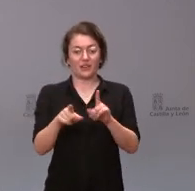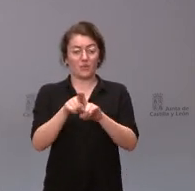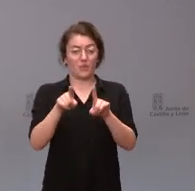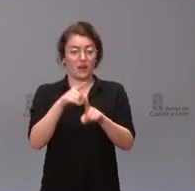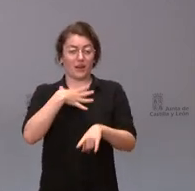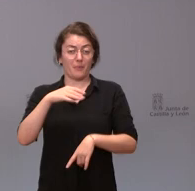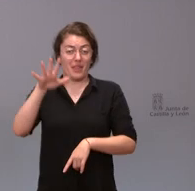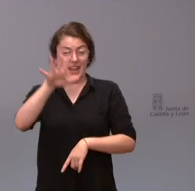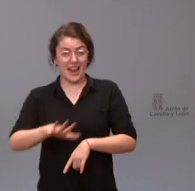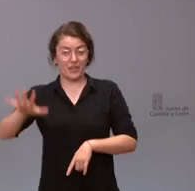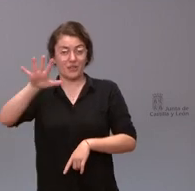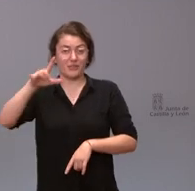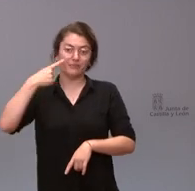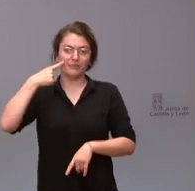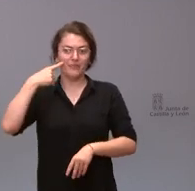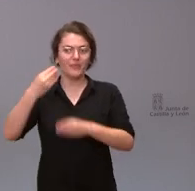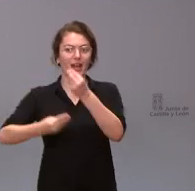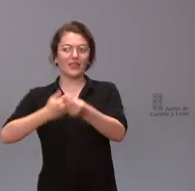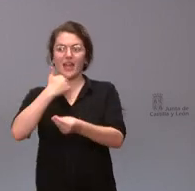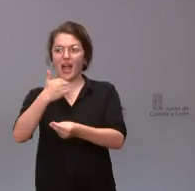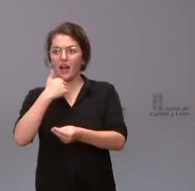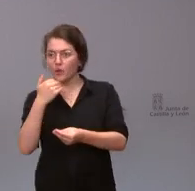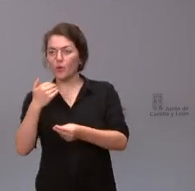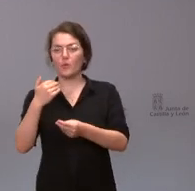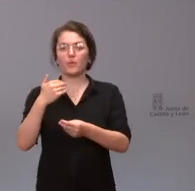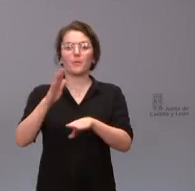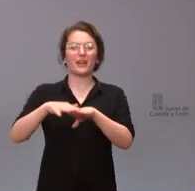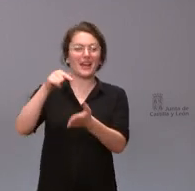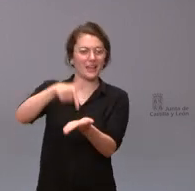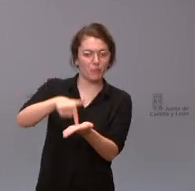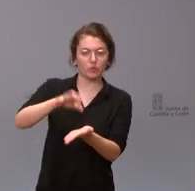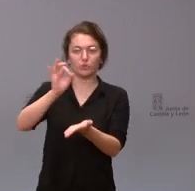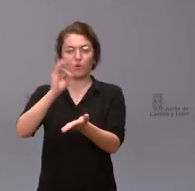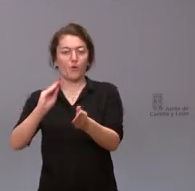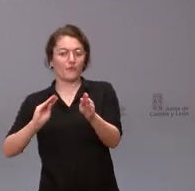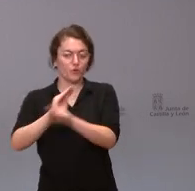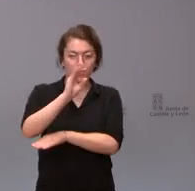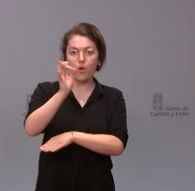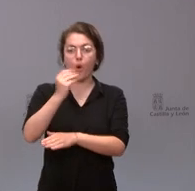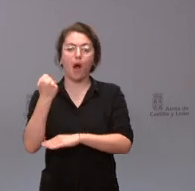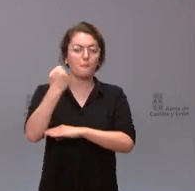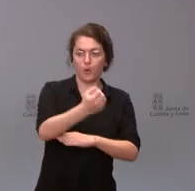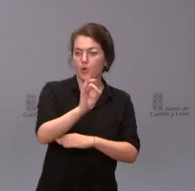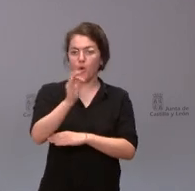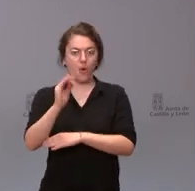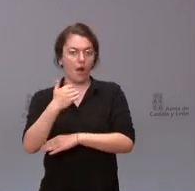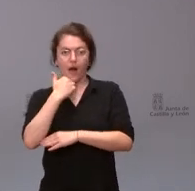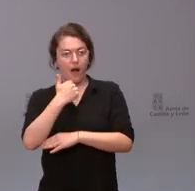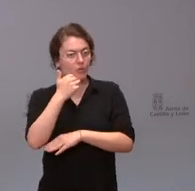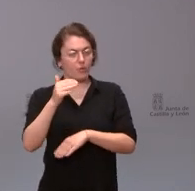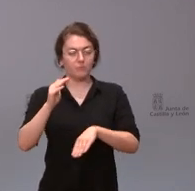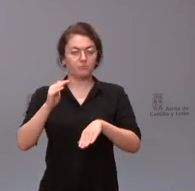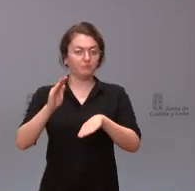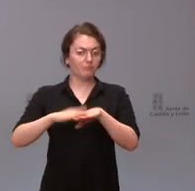se establezcan los mecanismos bien sean fiscales financieros de apoyos o de subvenciones o de cualquier otro tipo